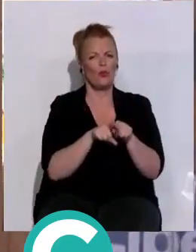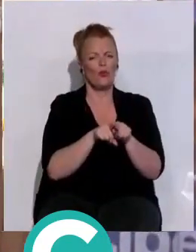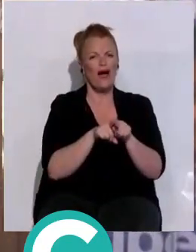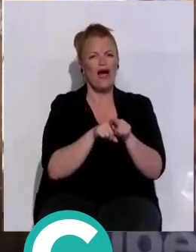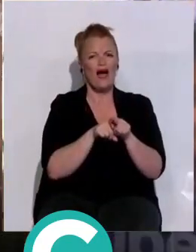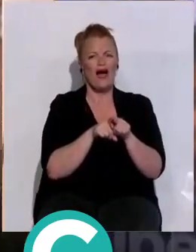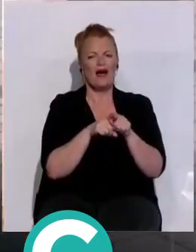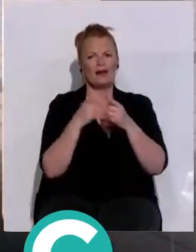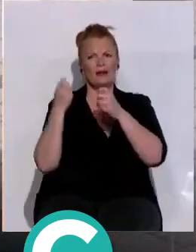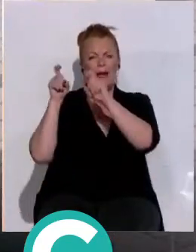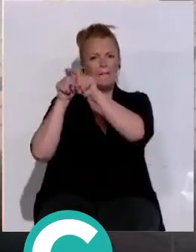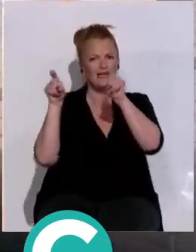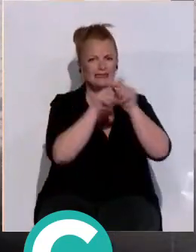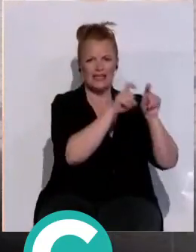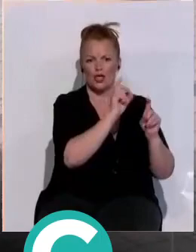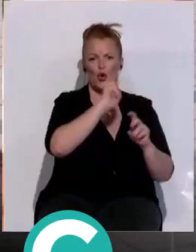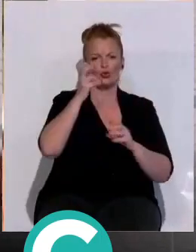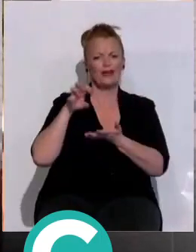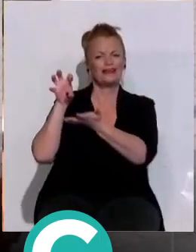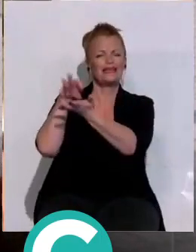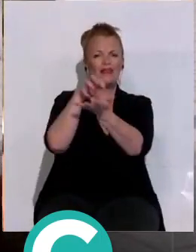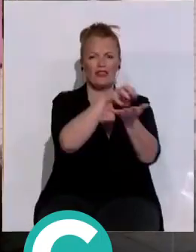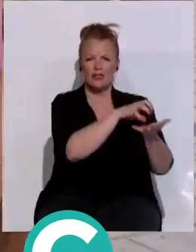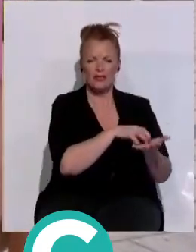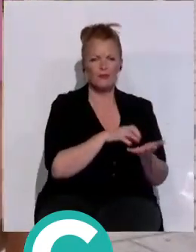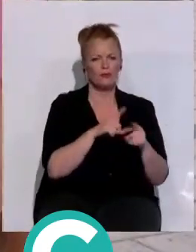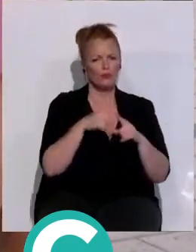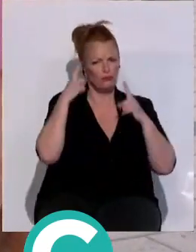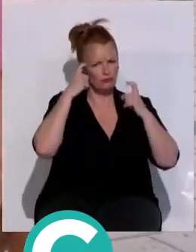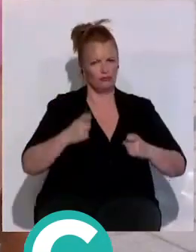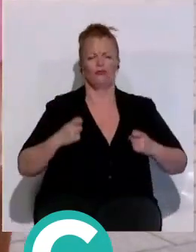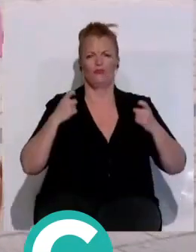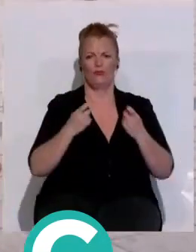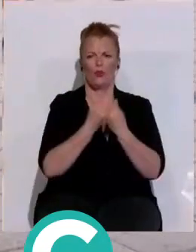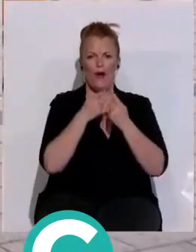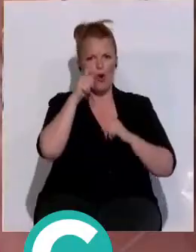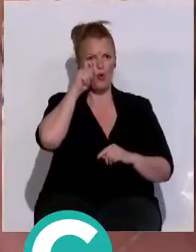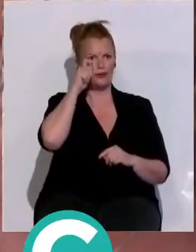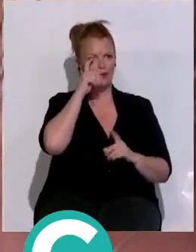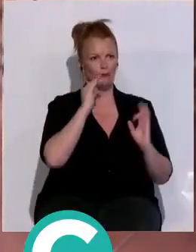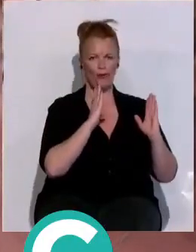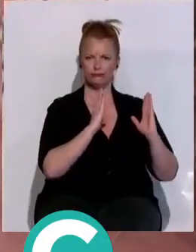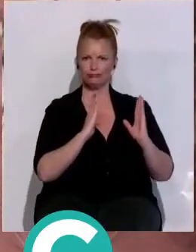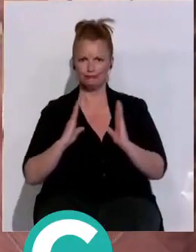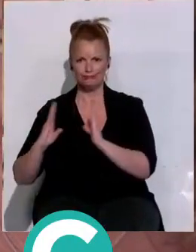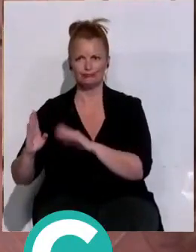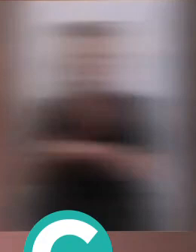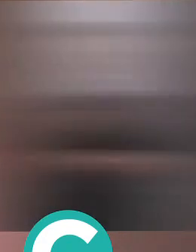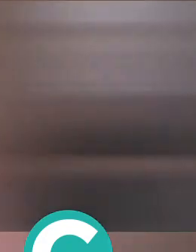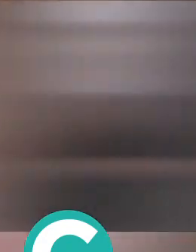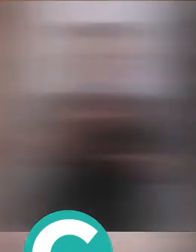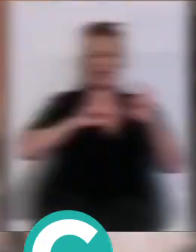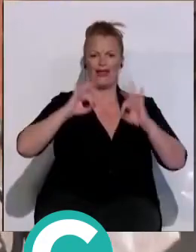ayuntamiento es como gestionar una casa en la que tienes unos gastos fijos y, si no hay para tomarse una cerveza, como señaló Liberato, no se toma.